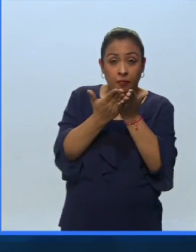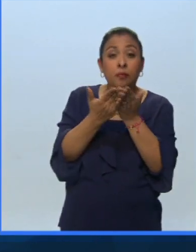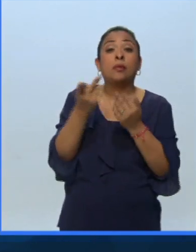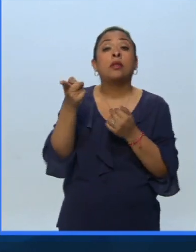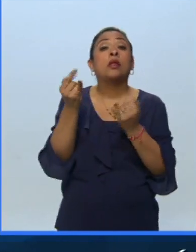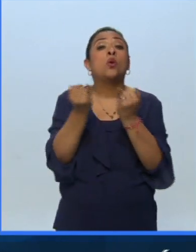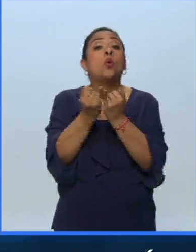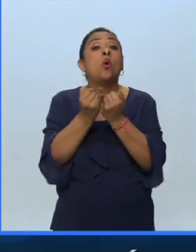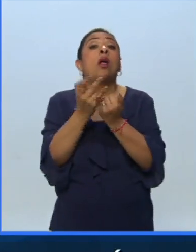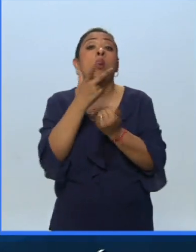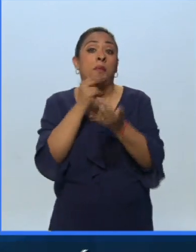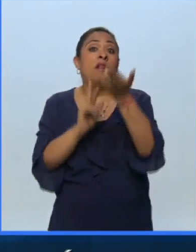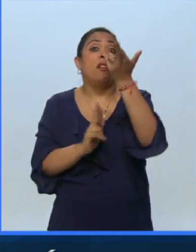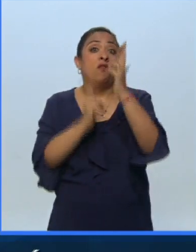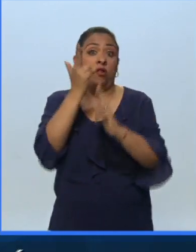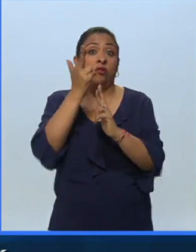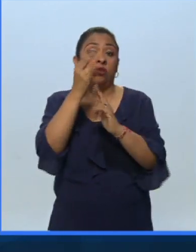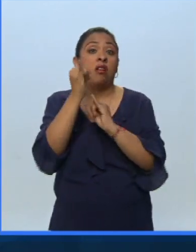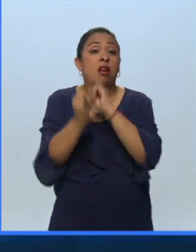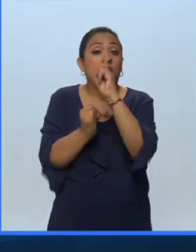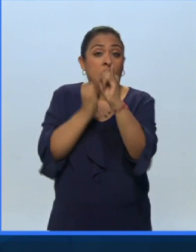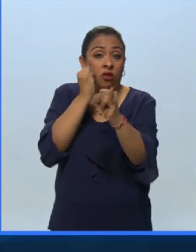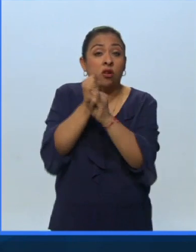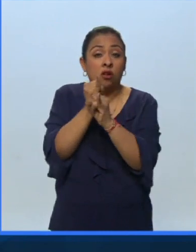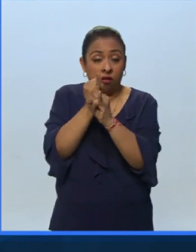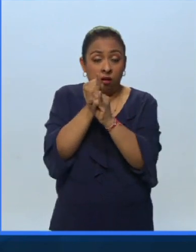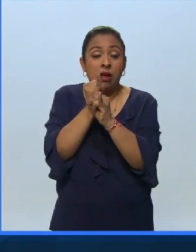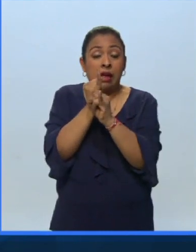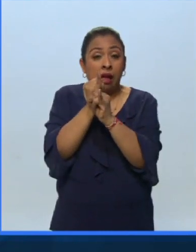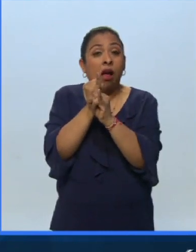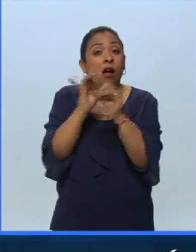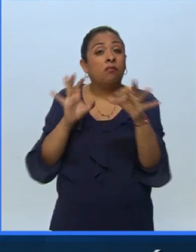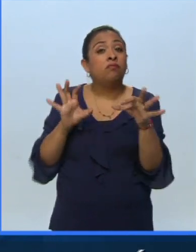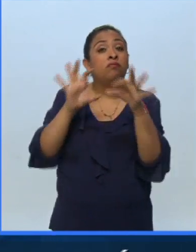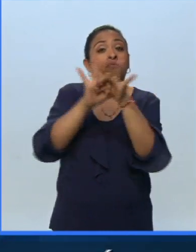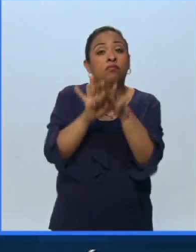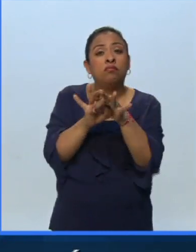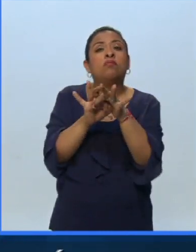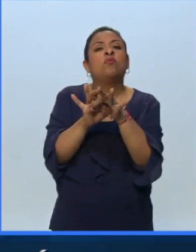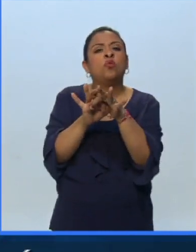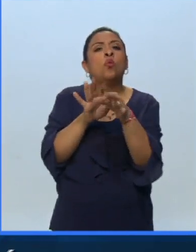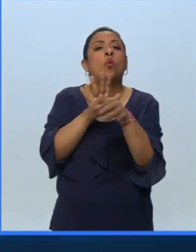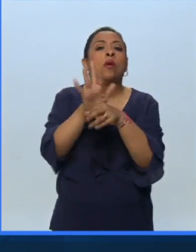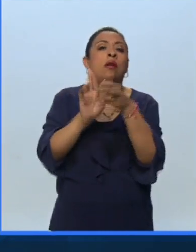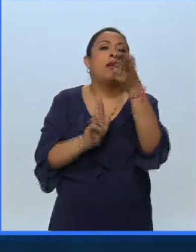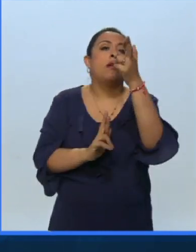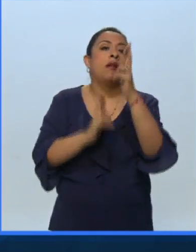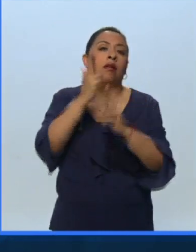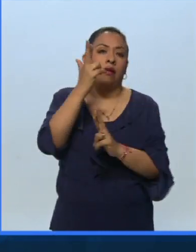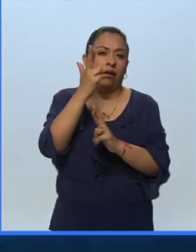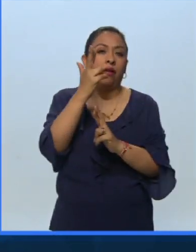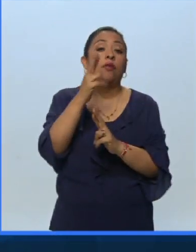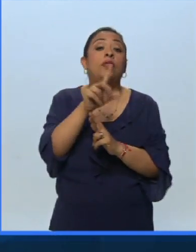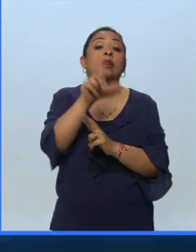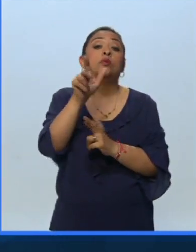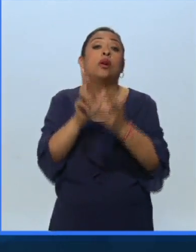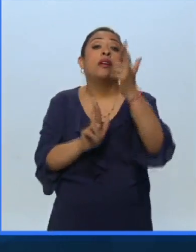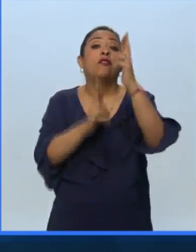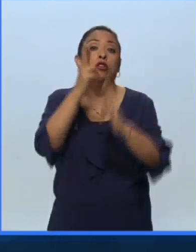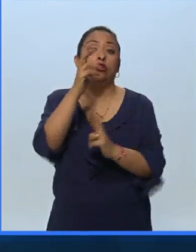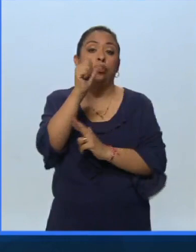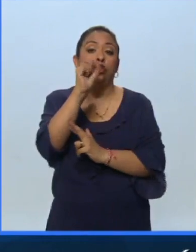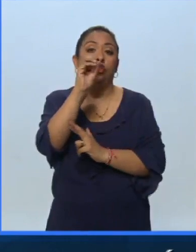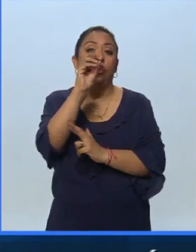tiempo un revolucionario internacionalista ligado a la revolución la post-revolución soviética